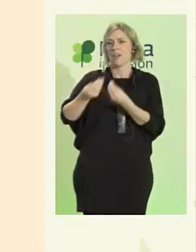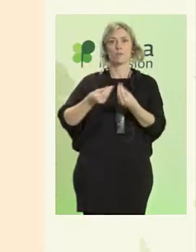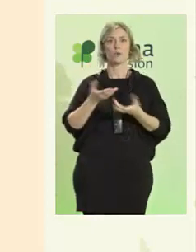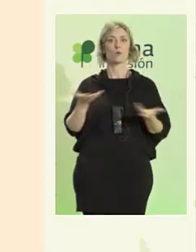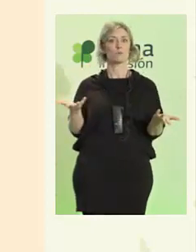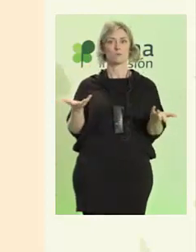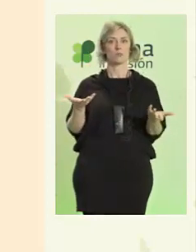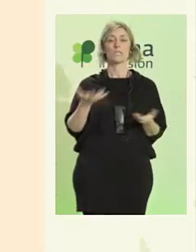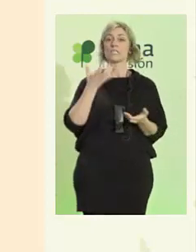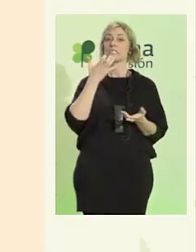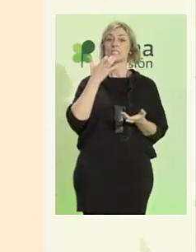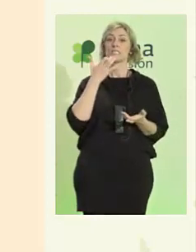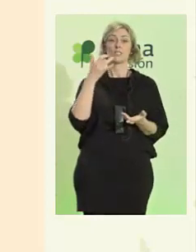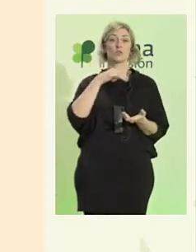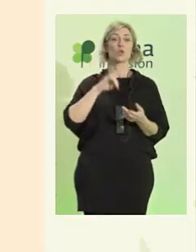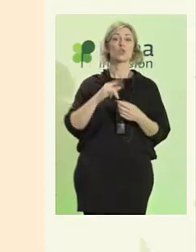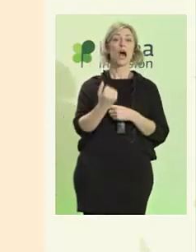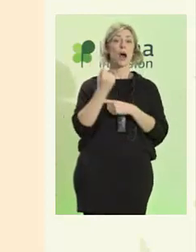tenemos apoyo.